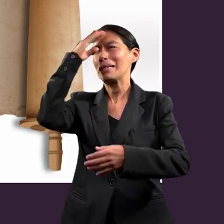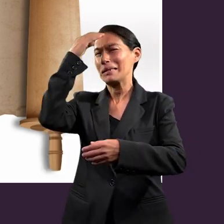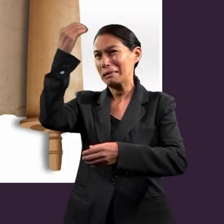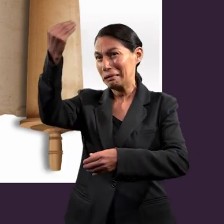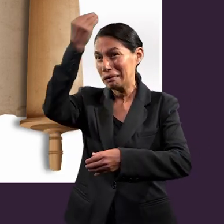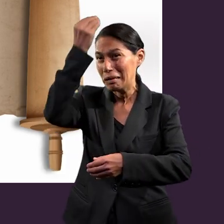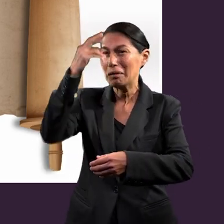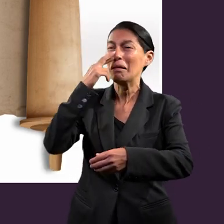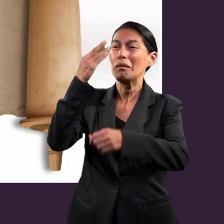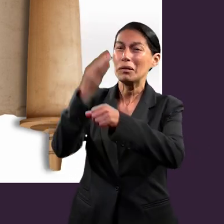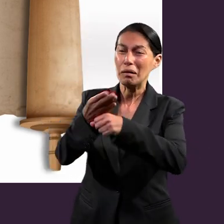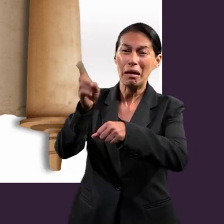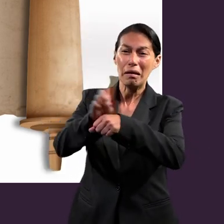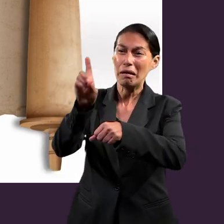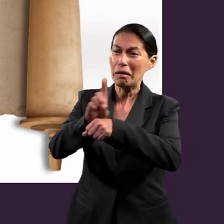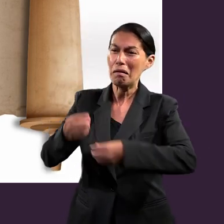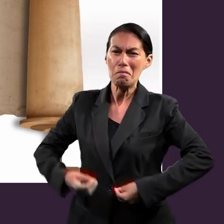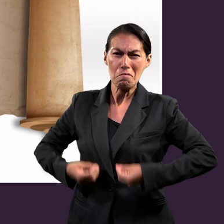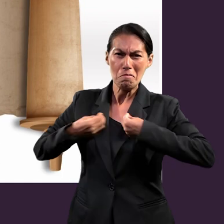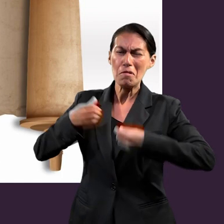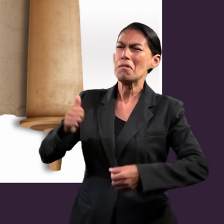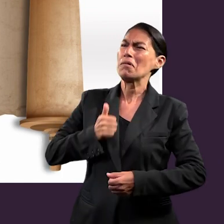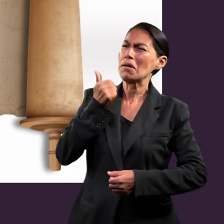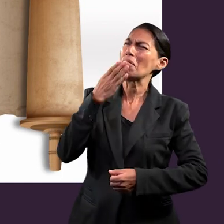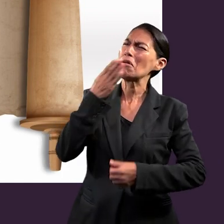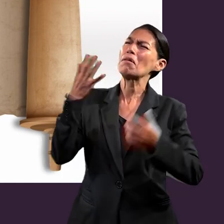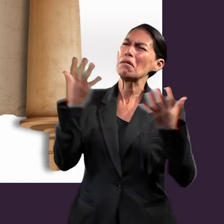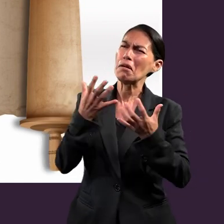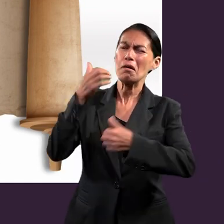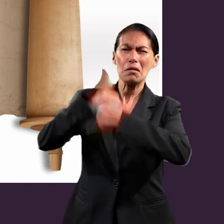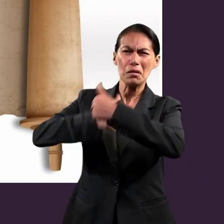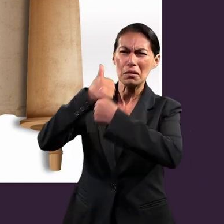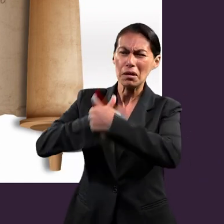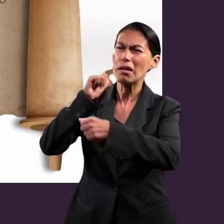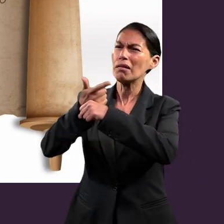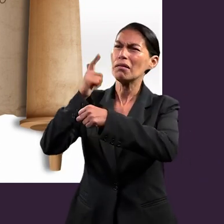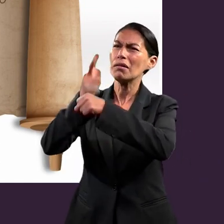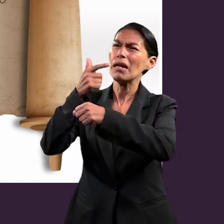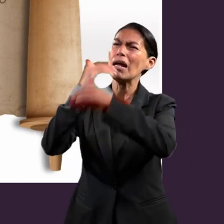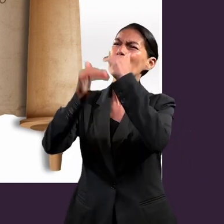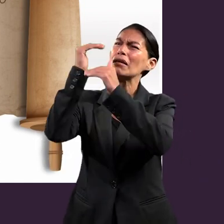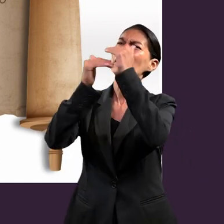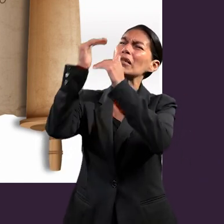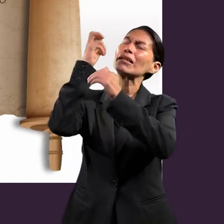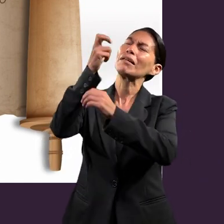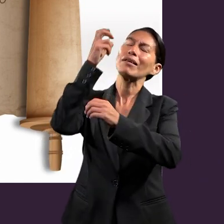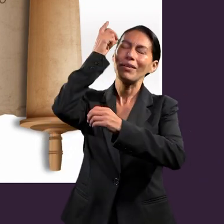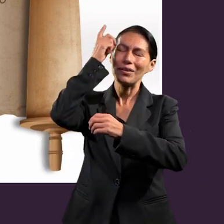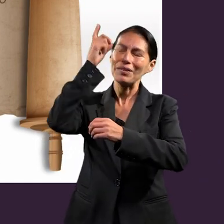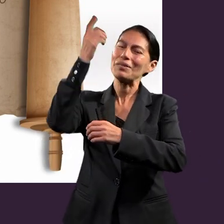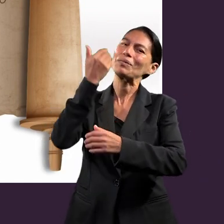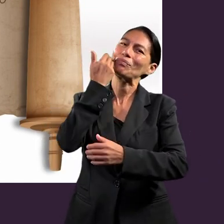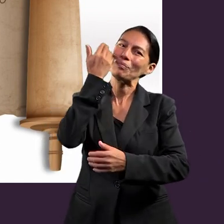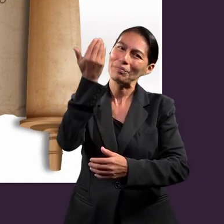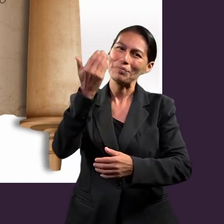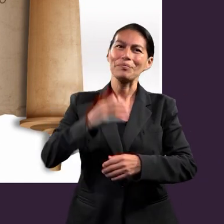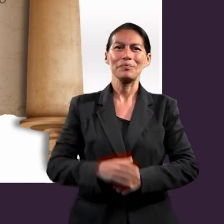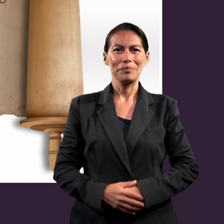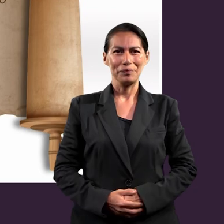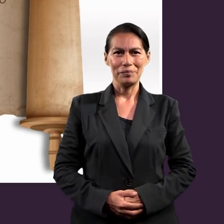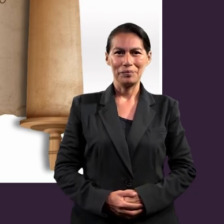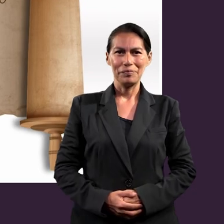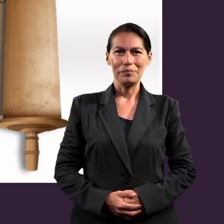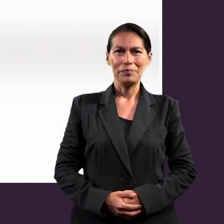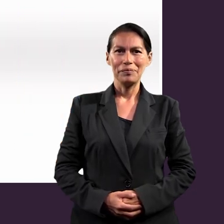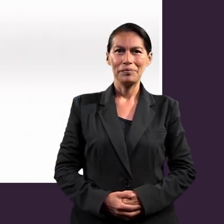los días son malos. Por tanto, no sean insensatos, sino entendidos de cuál es la voluntad del Señor.